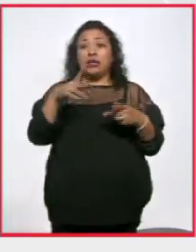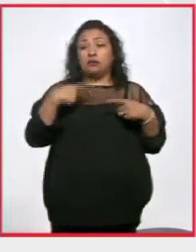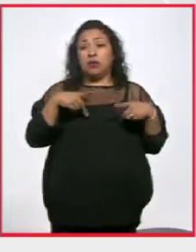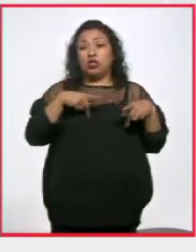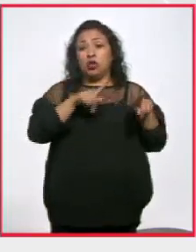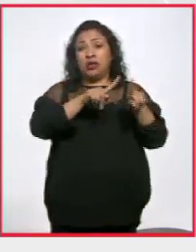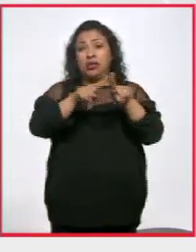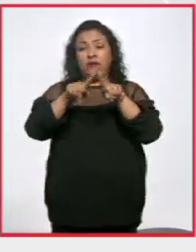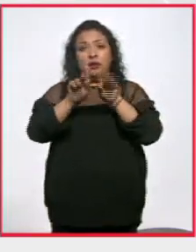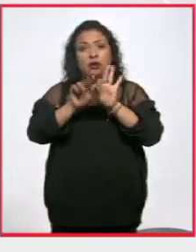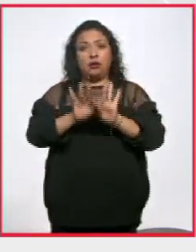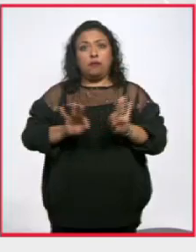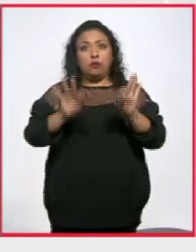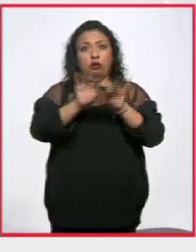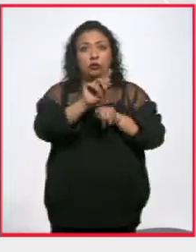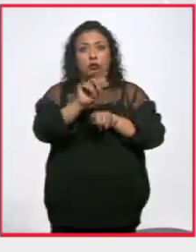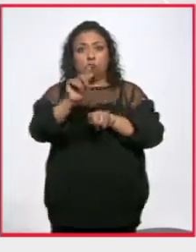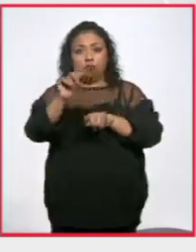personalidades